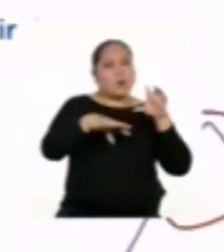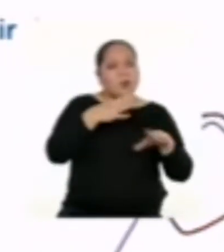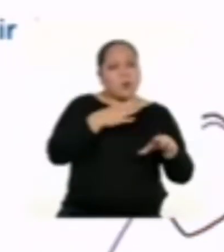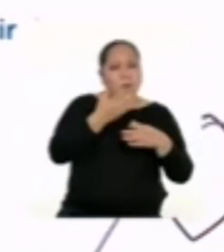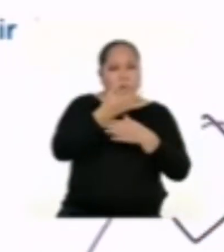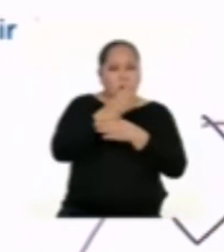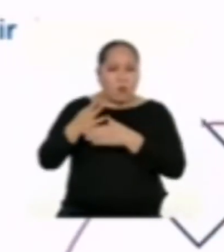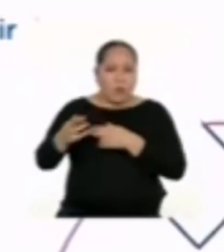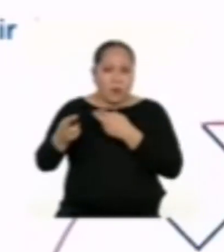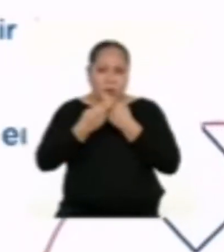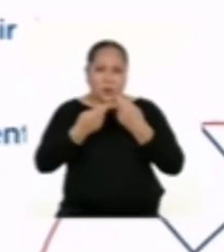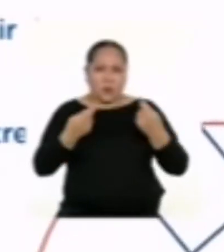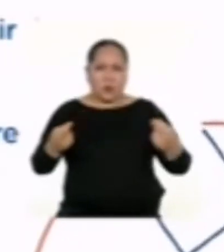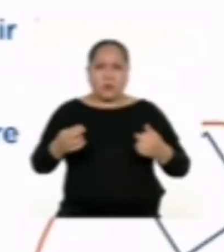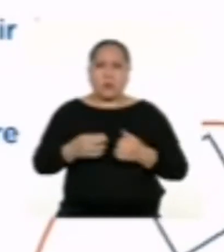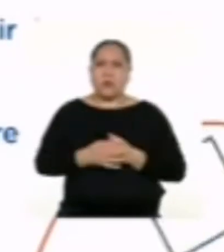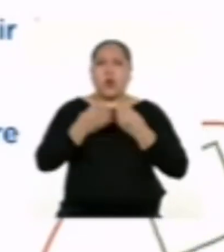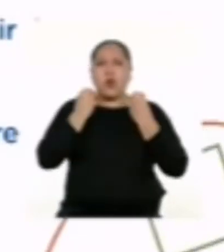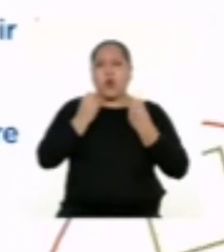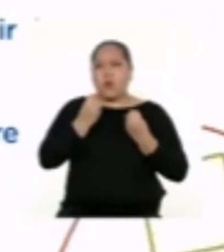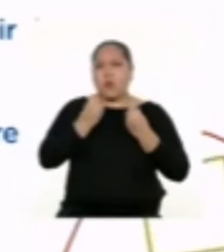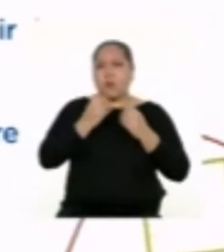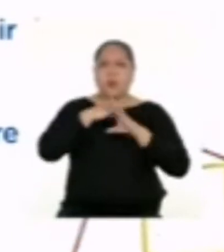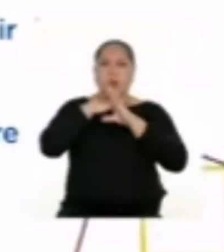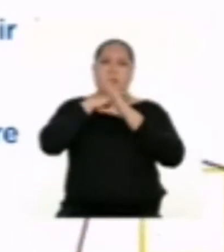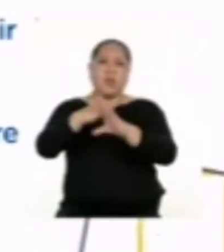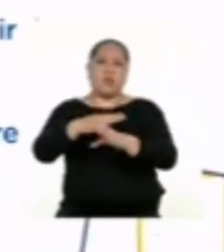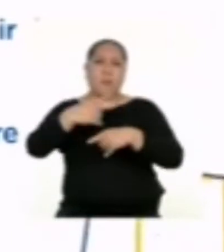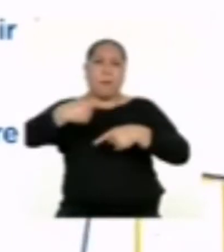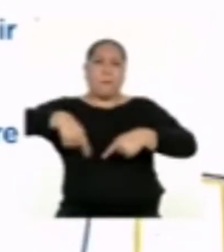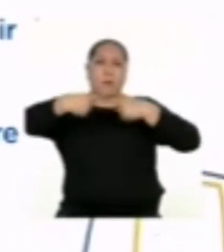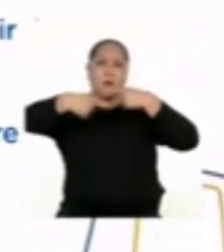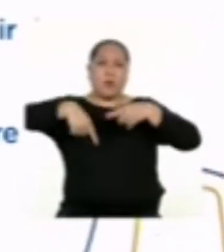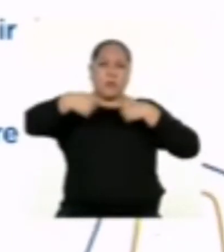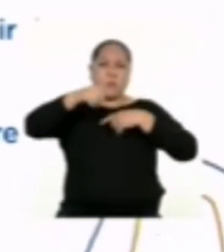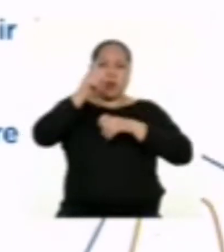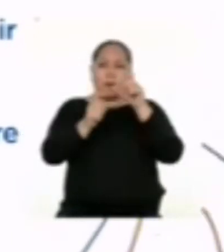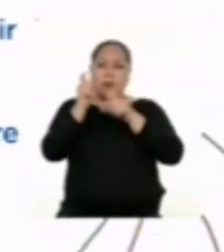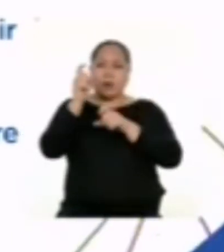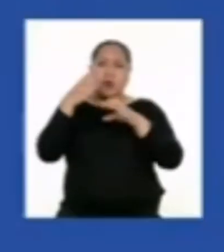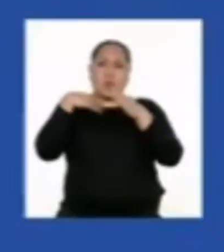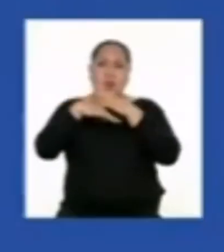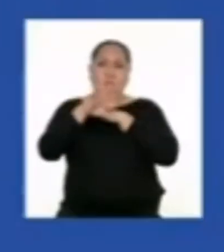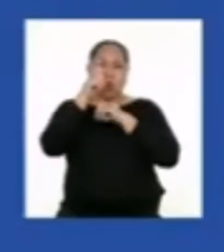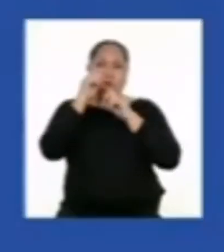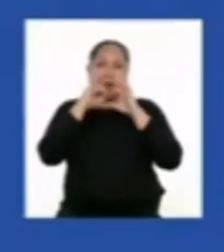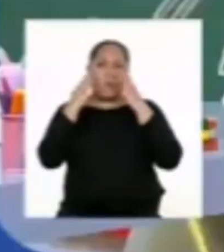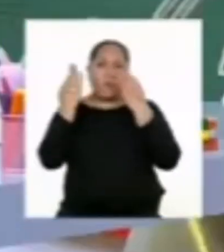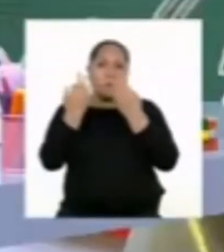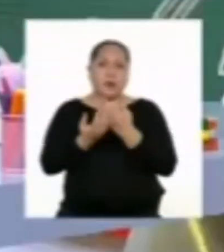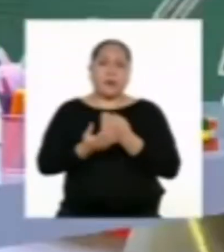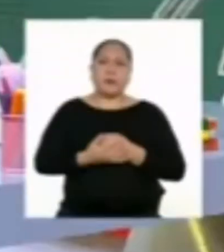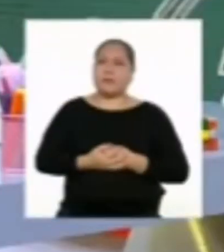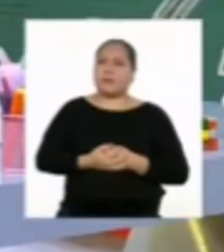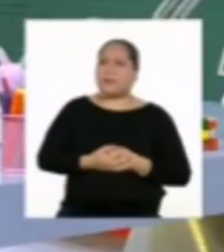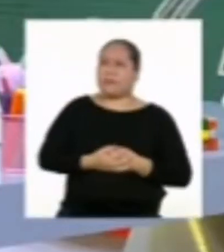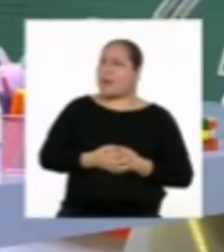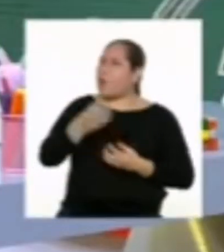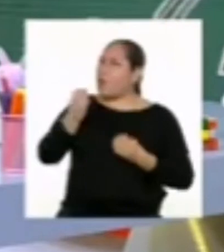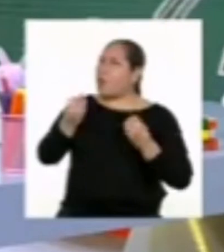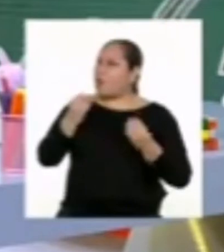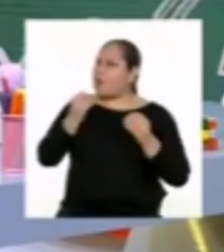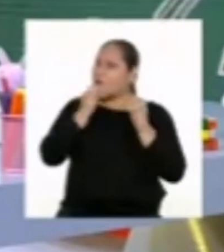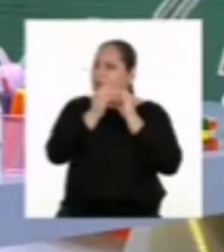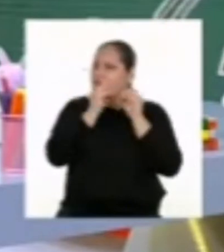repartir los recursos? ¿Cómo podemos evitar los conflictos entre los miembros de la familia? ¿Y de qué